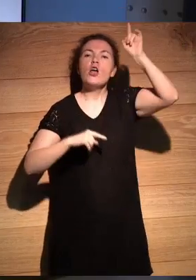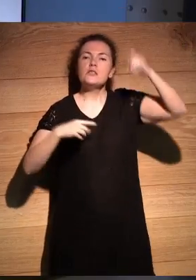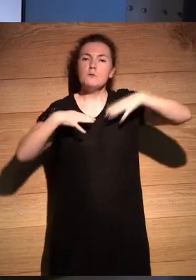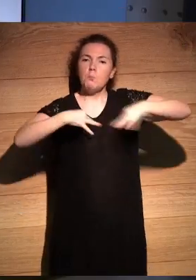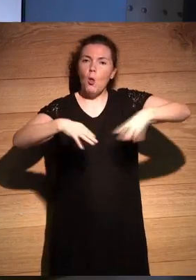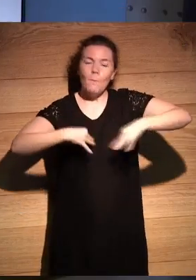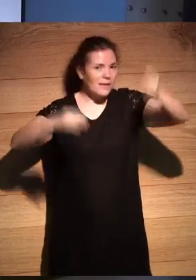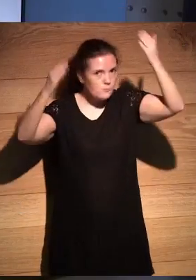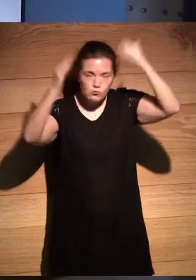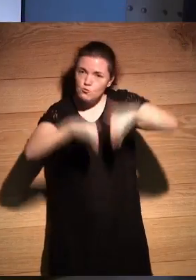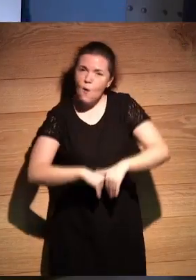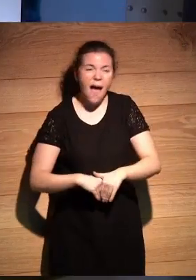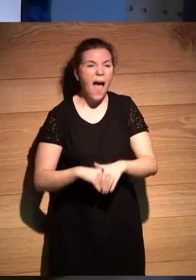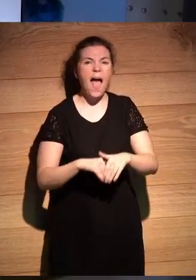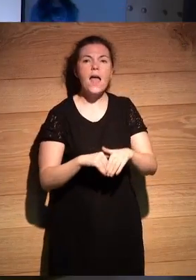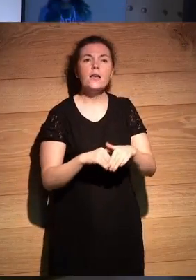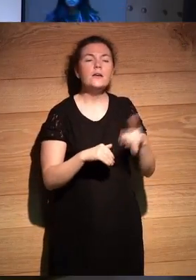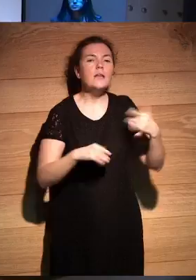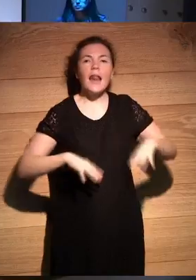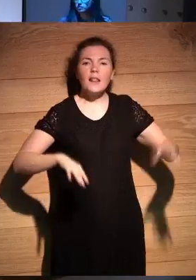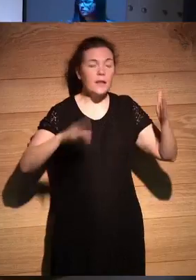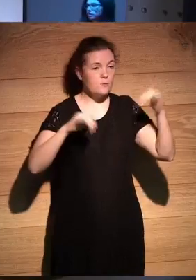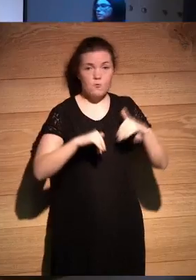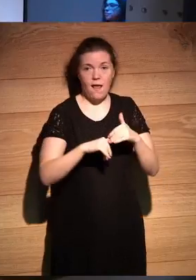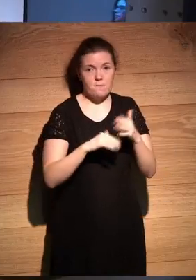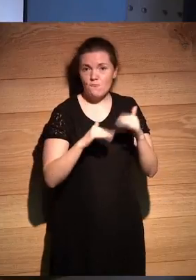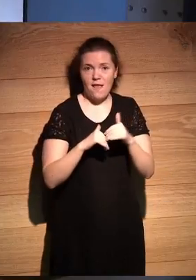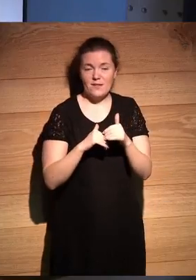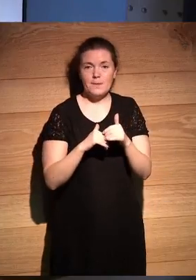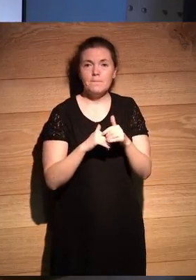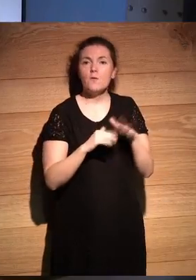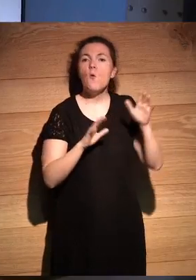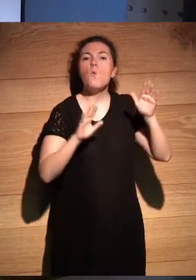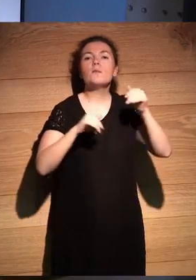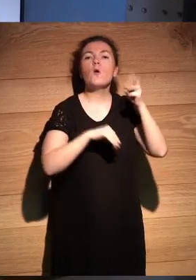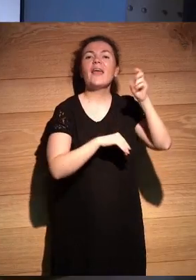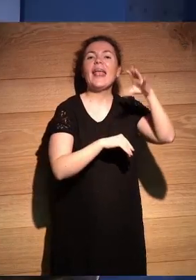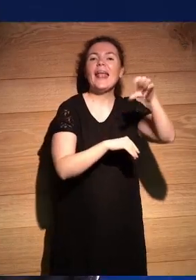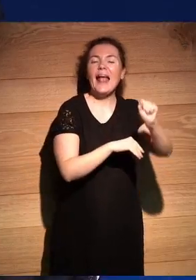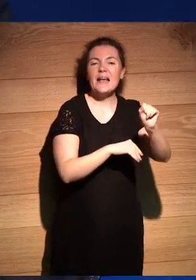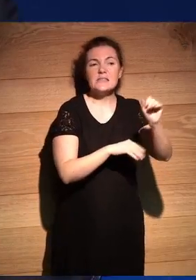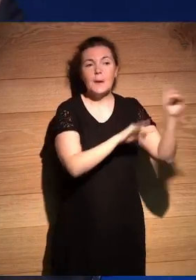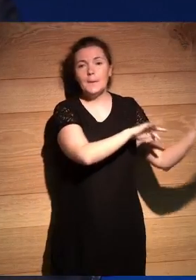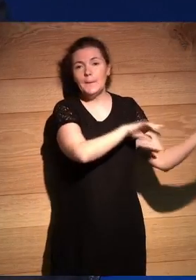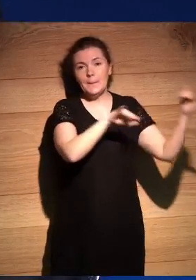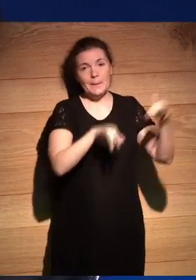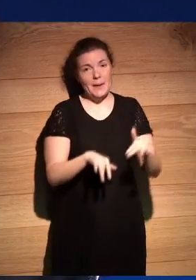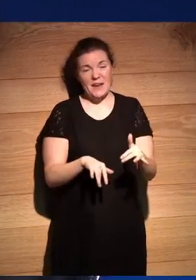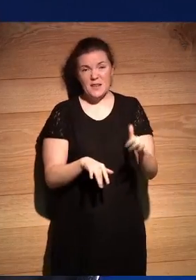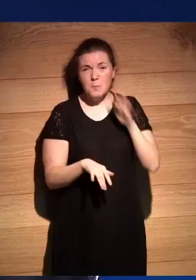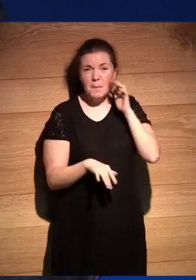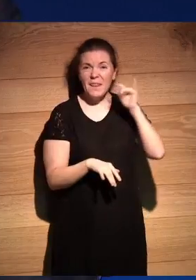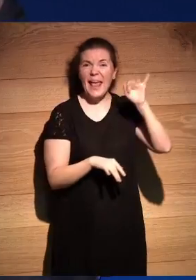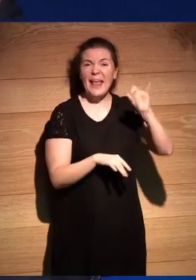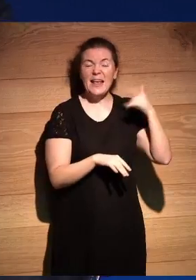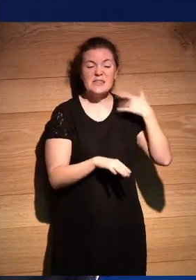muy en el norte de Argentina eran como los últimos coletazos del imperio inca que eran como como gente que yo creo que los incas los